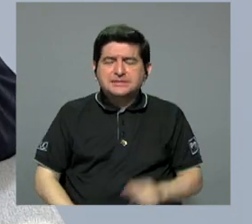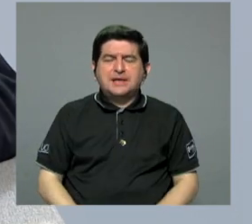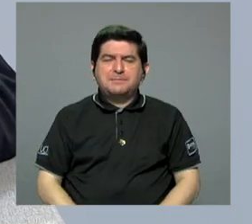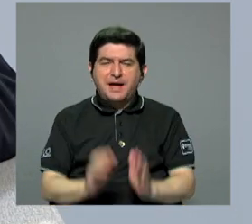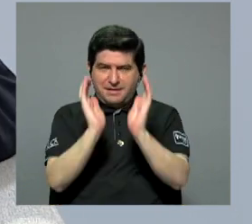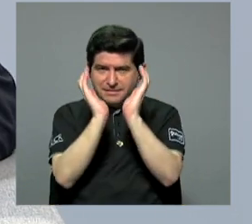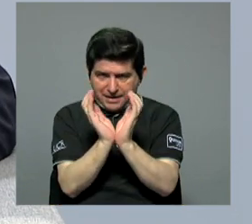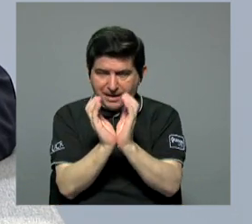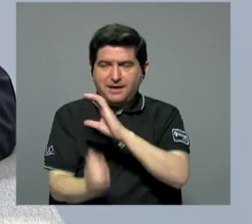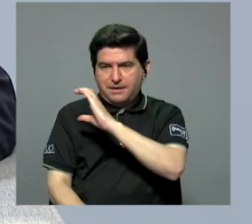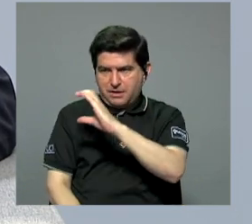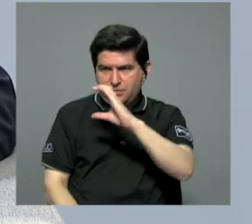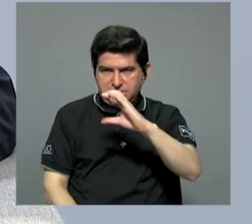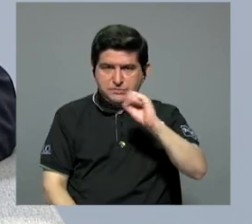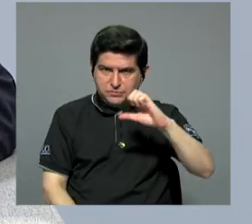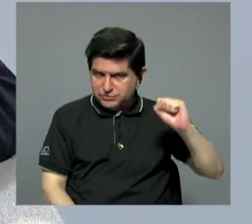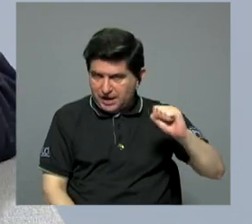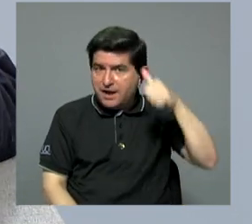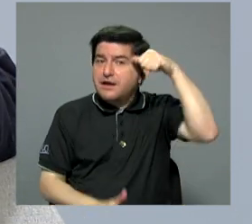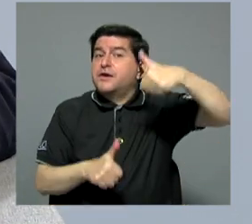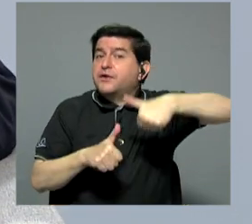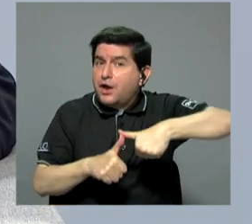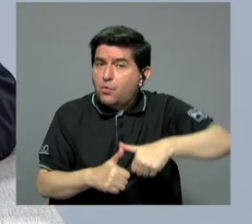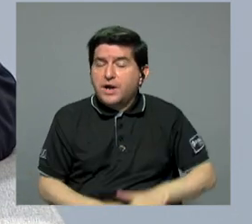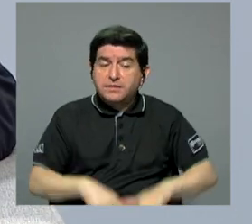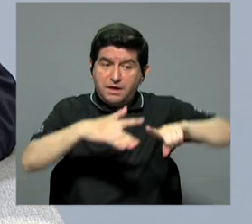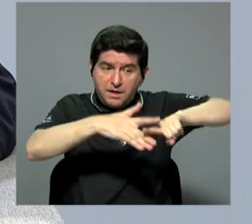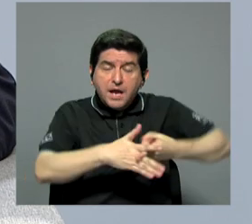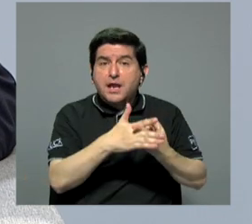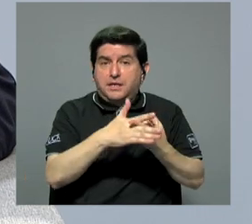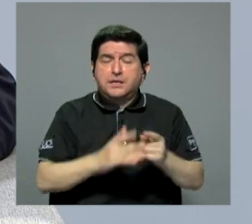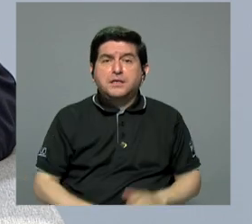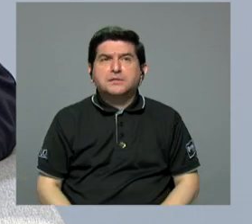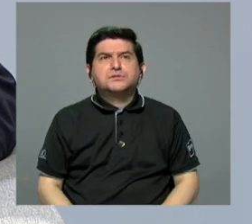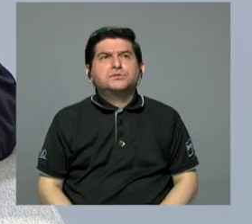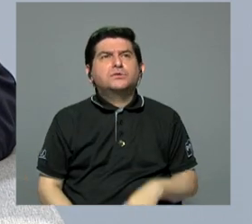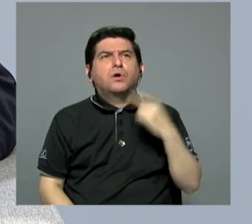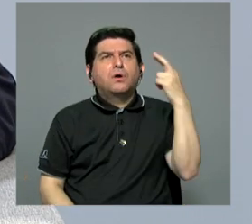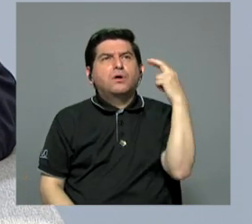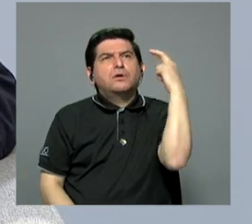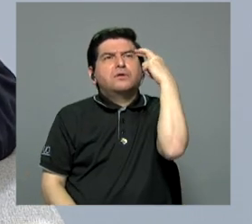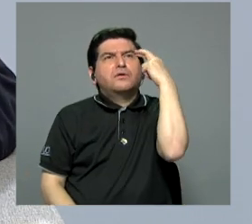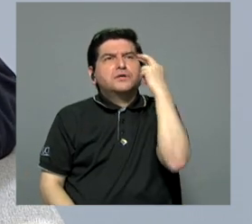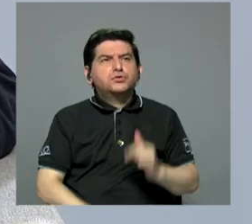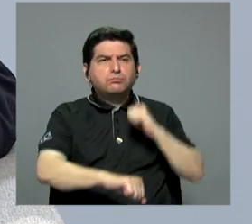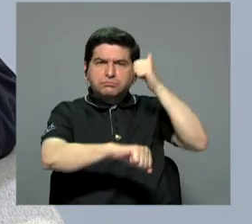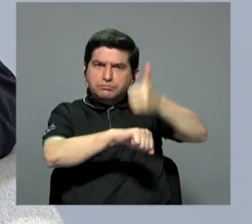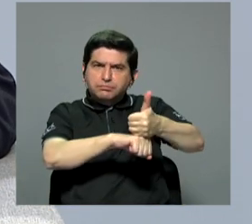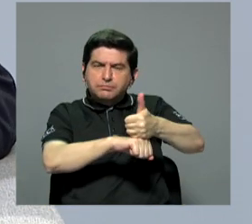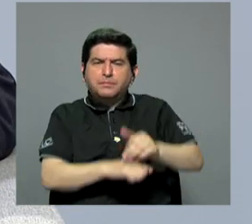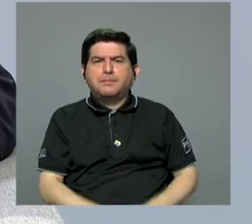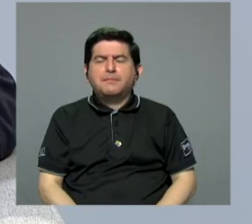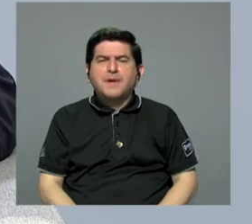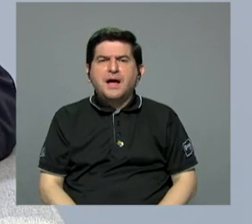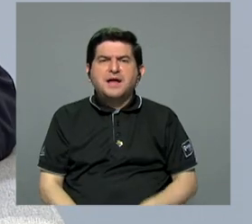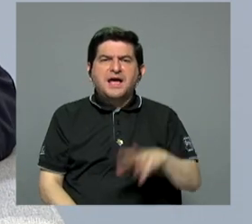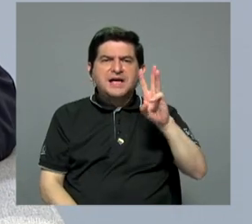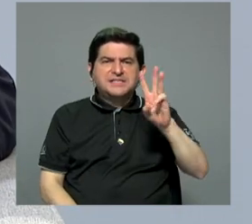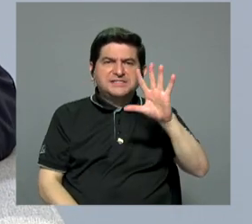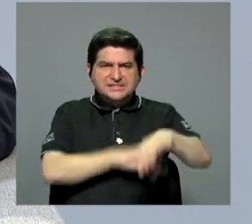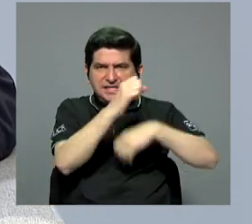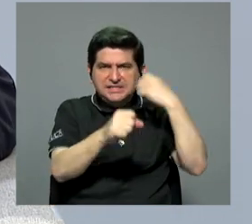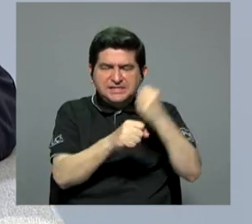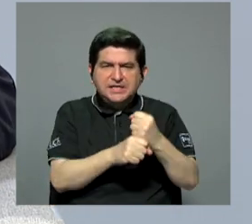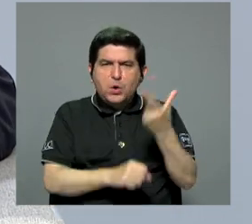Costarricense y el Seguro Social hay que recordar que desde su nacimiento nace básicamente planteado para un retiro a los 65